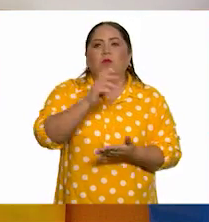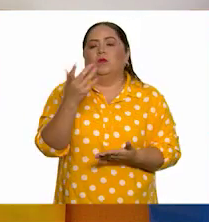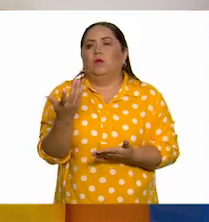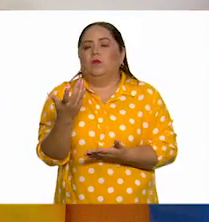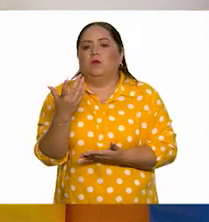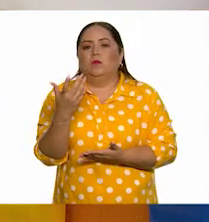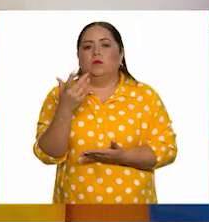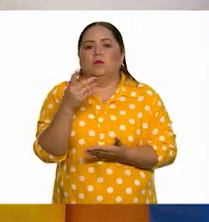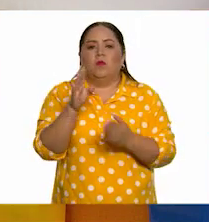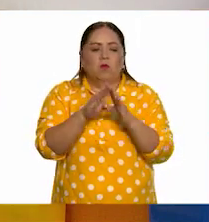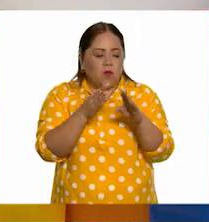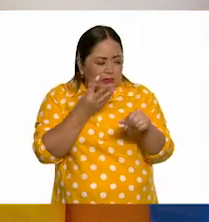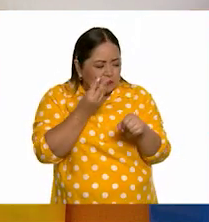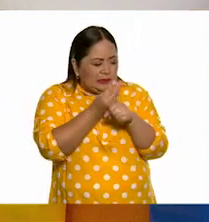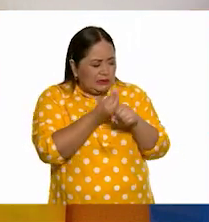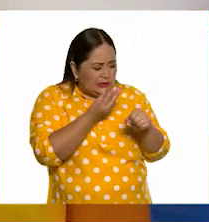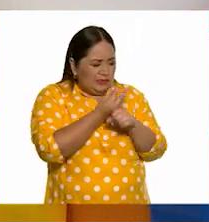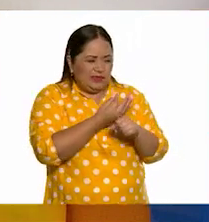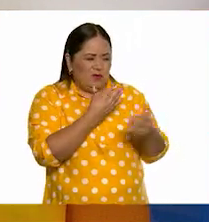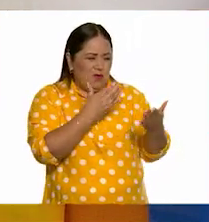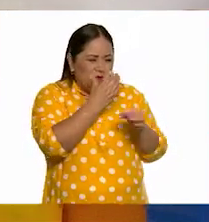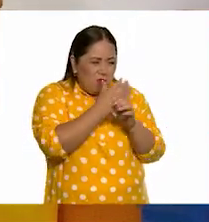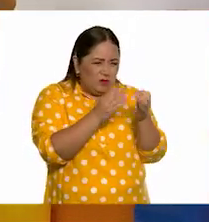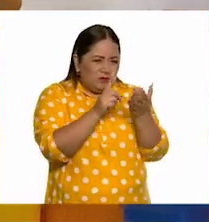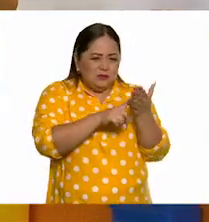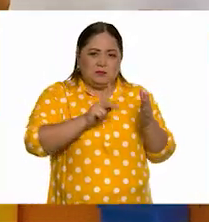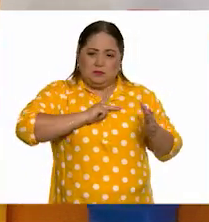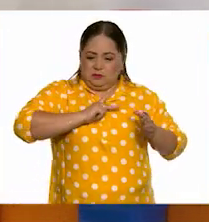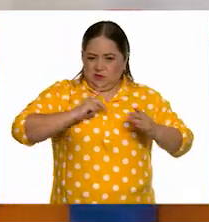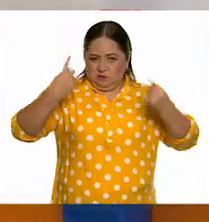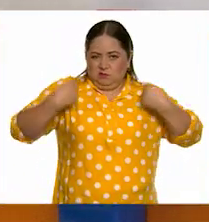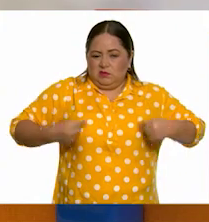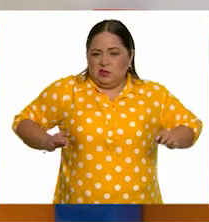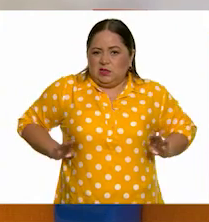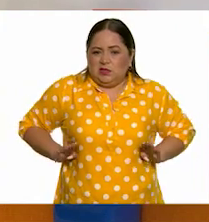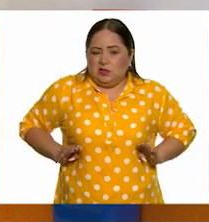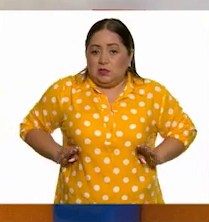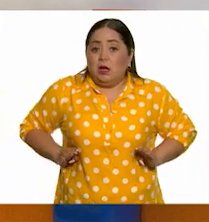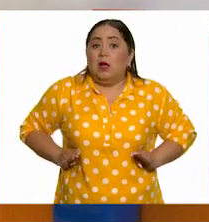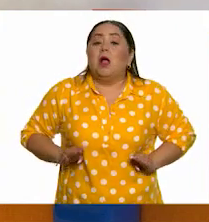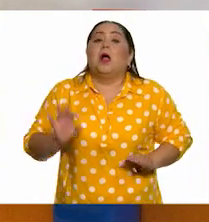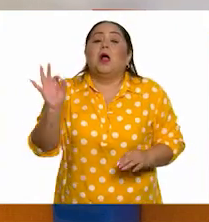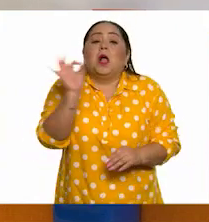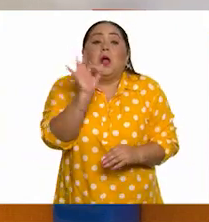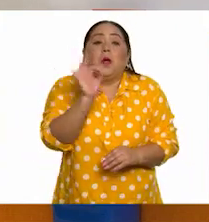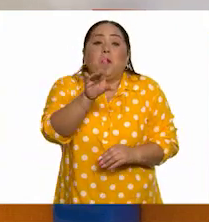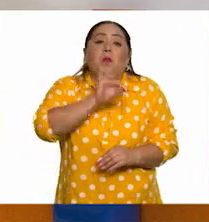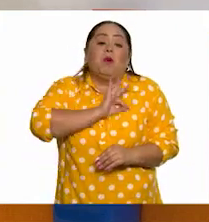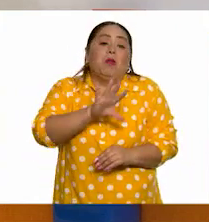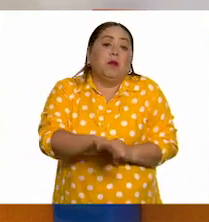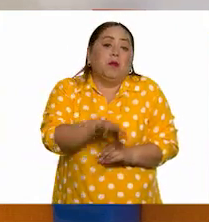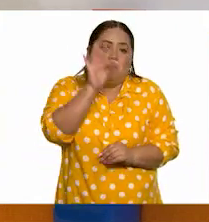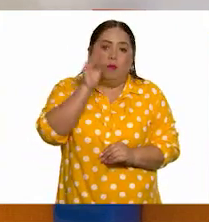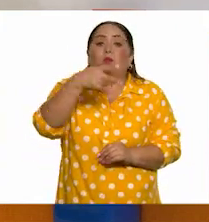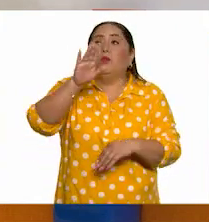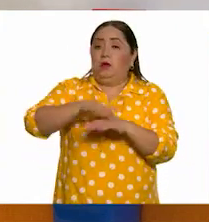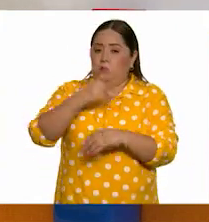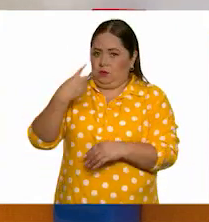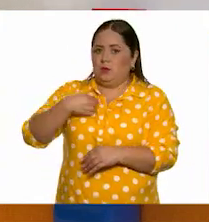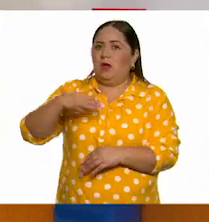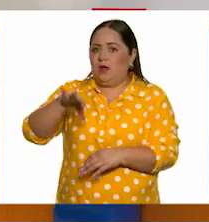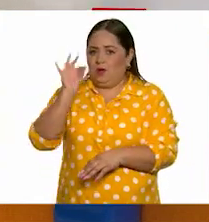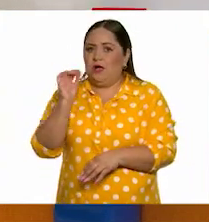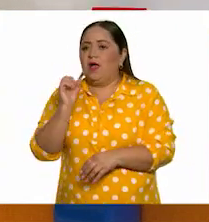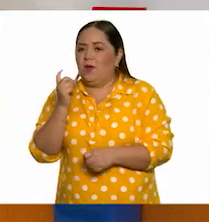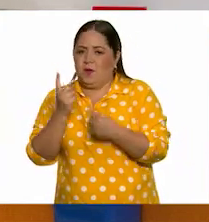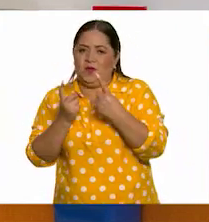detallando cosas de tu personalidad, a lo mejor encontraste, porque yo encontré por ahí algunas